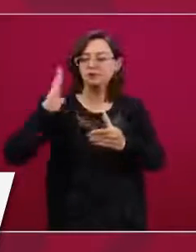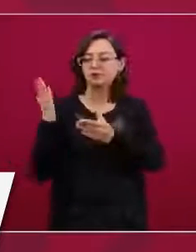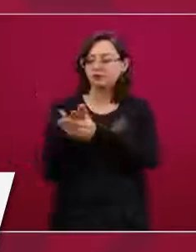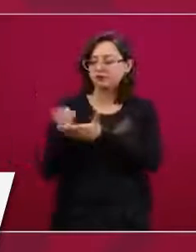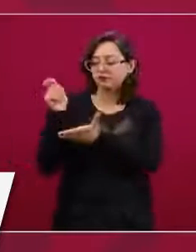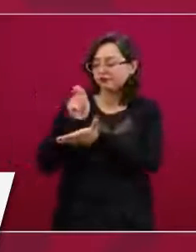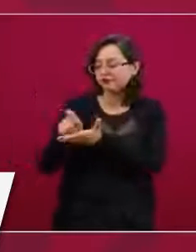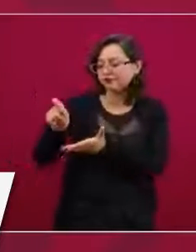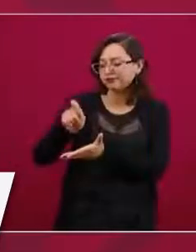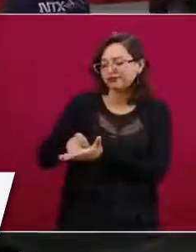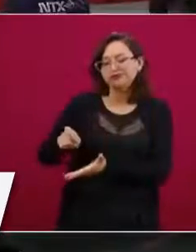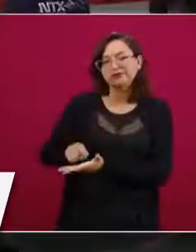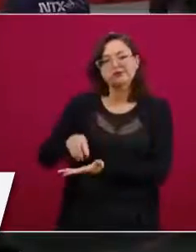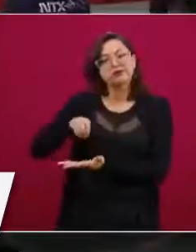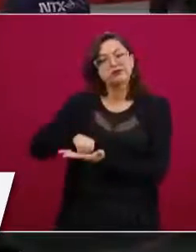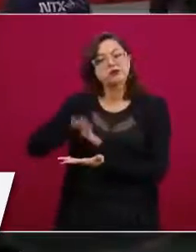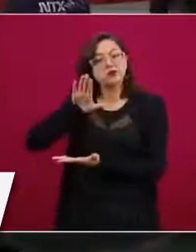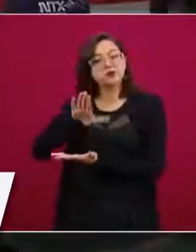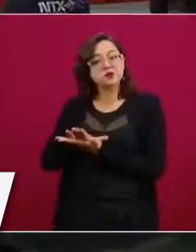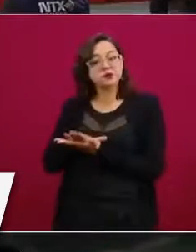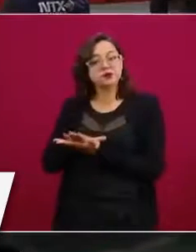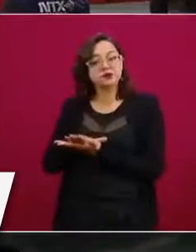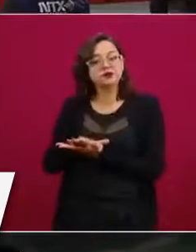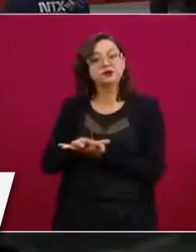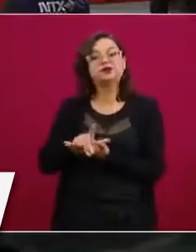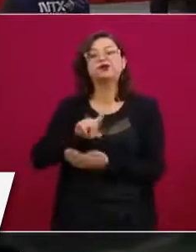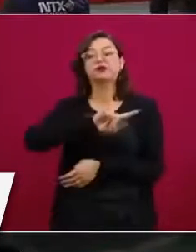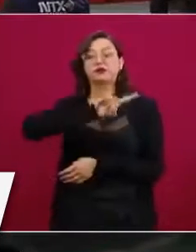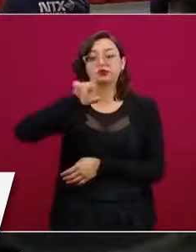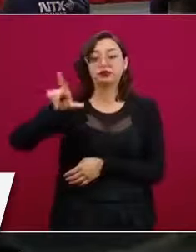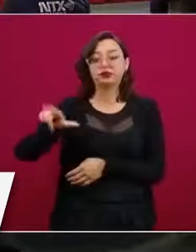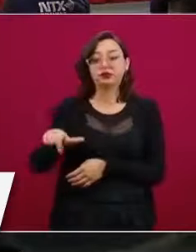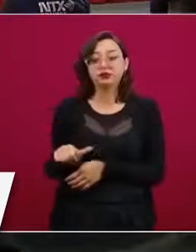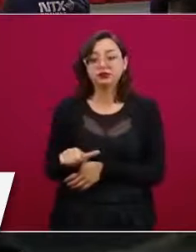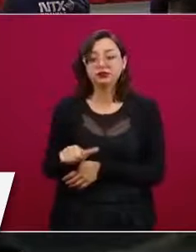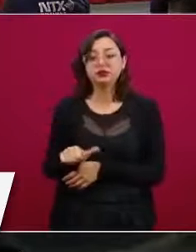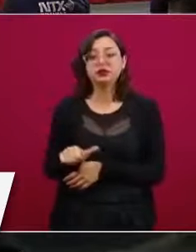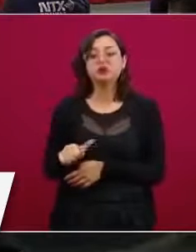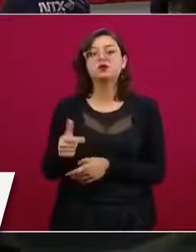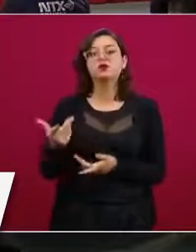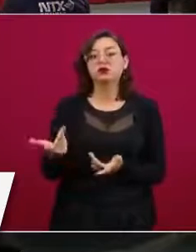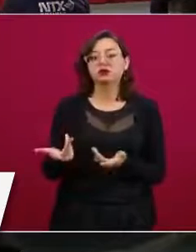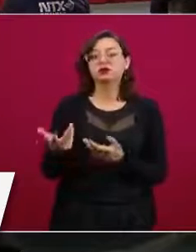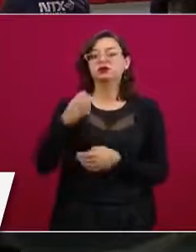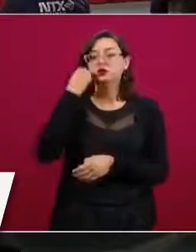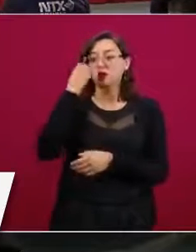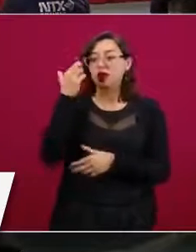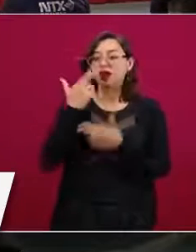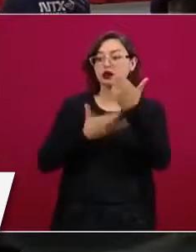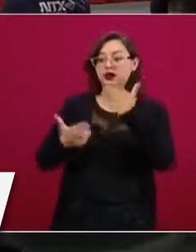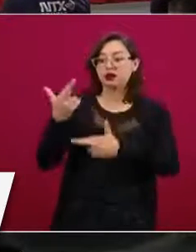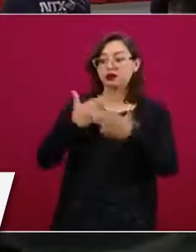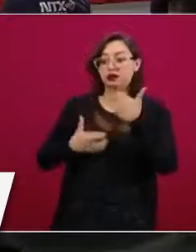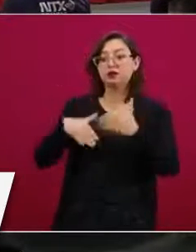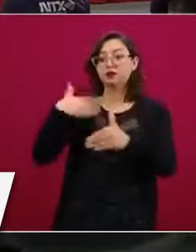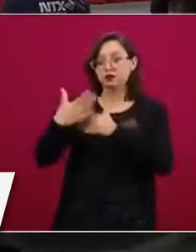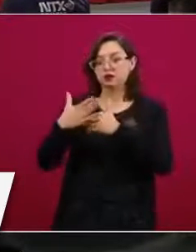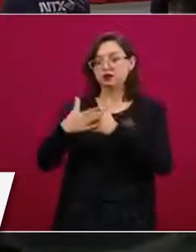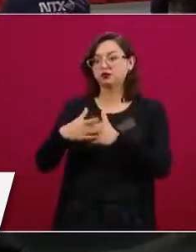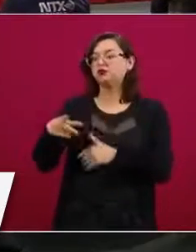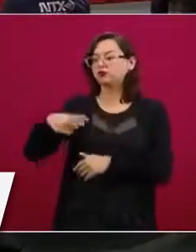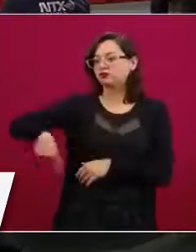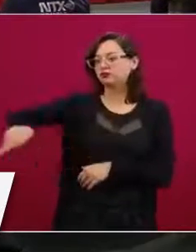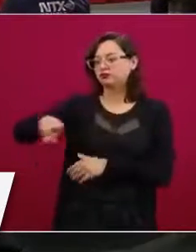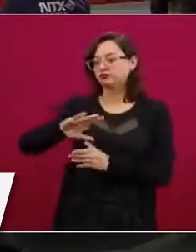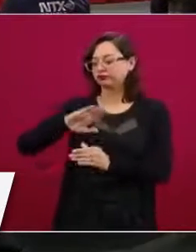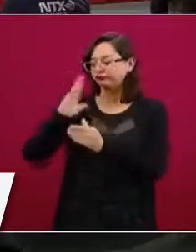de experiencias. Esta carpeta se la entregarán a sus maestras o maestros al regreso a la escuela. ¿Por qué